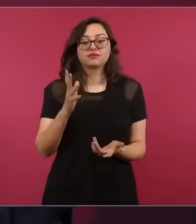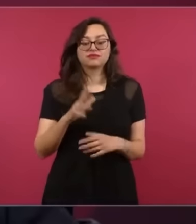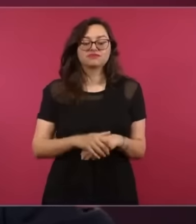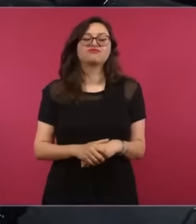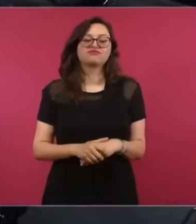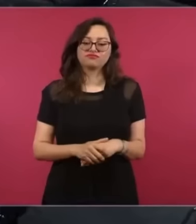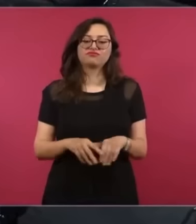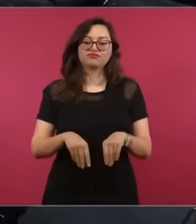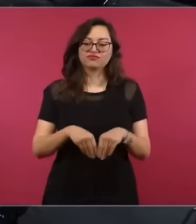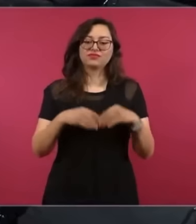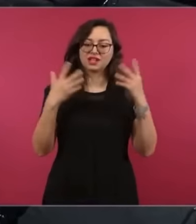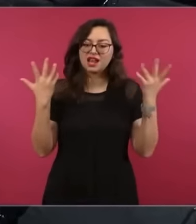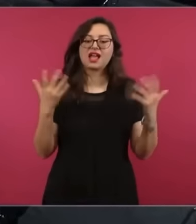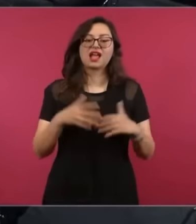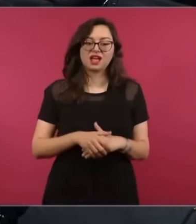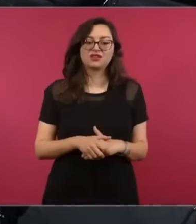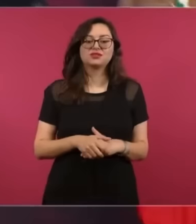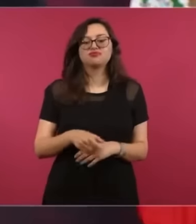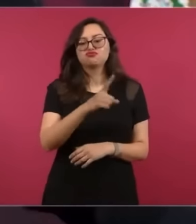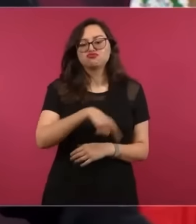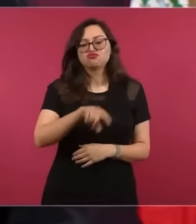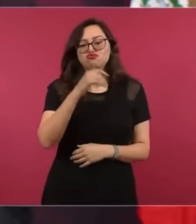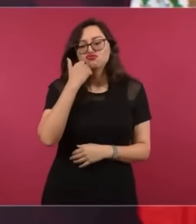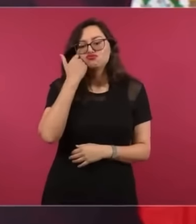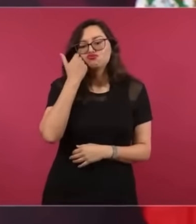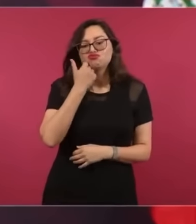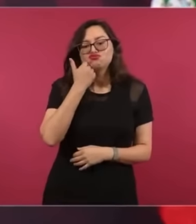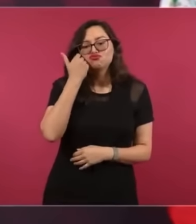claro, afanositos,